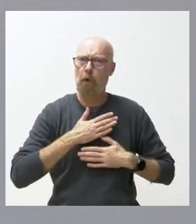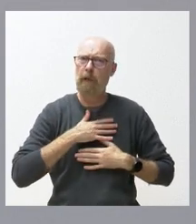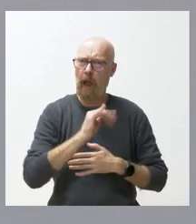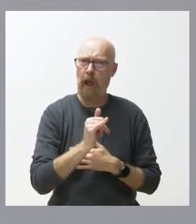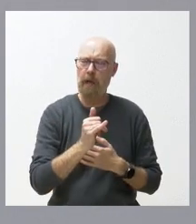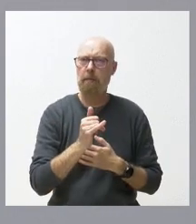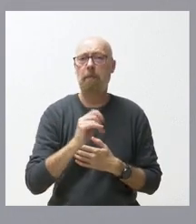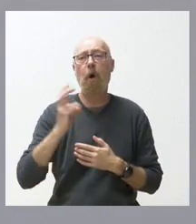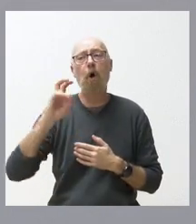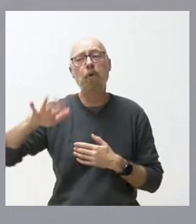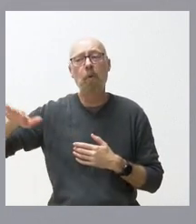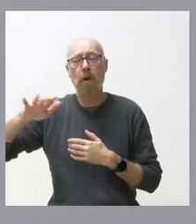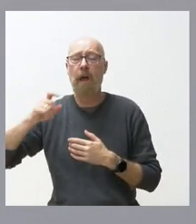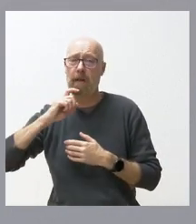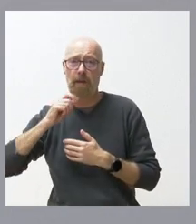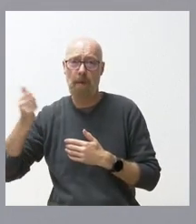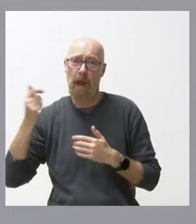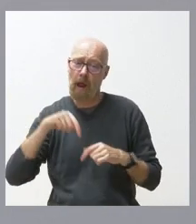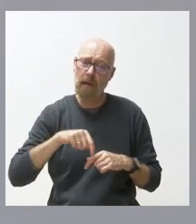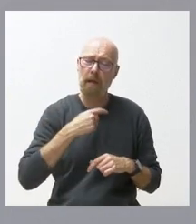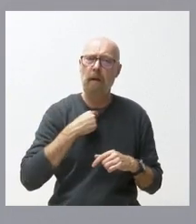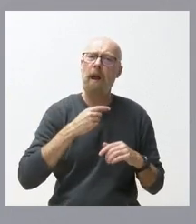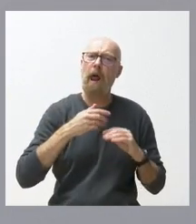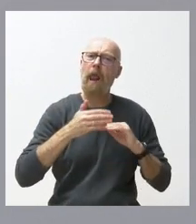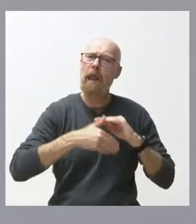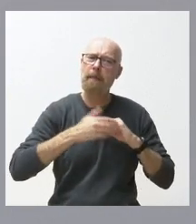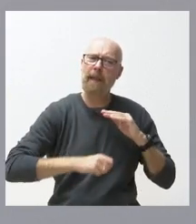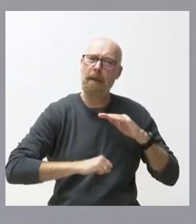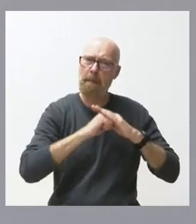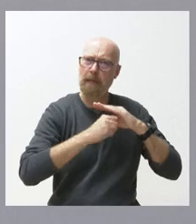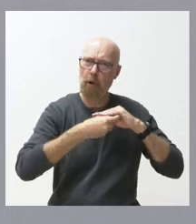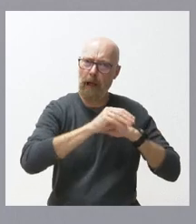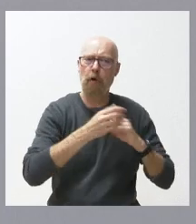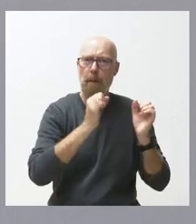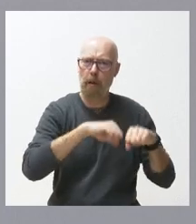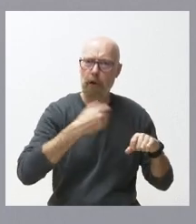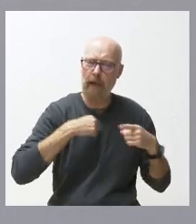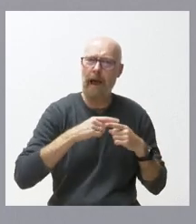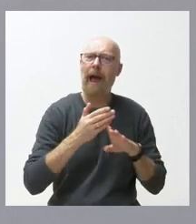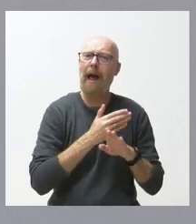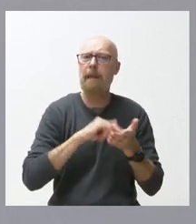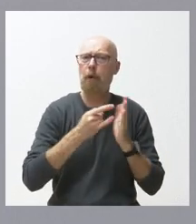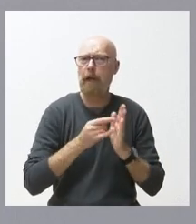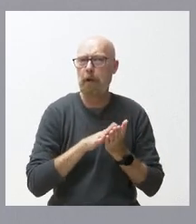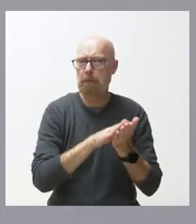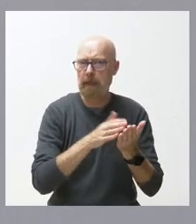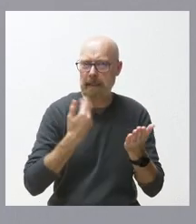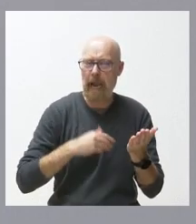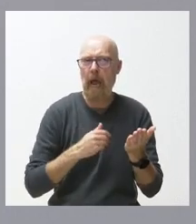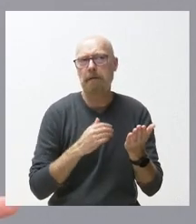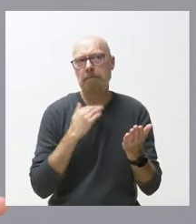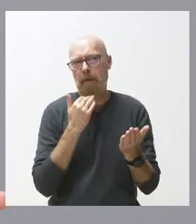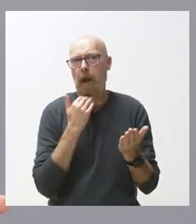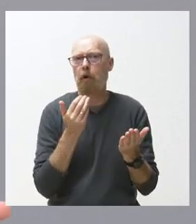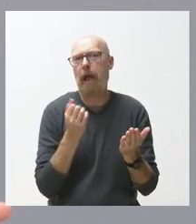estos mimbres no existen tenemos ya aprobado el límite de gasto no financiero tenemos un anteproyecto encima de la mesa que en cierto modo ha sido respaldado ayer por el